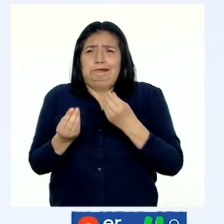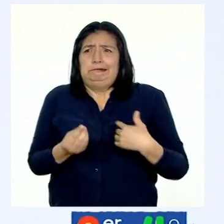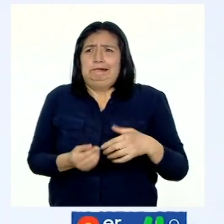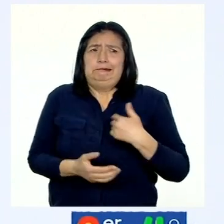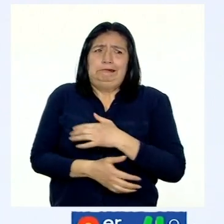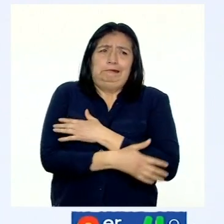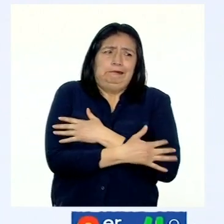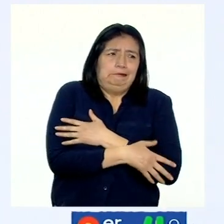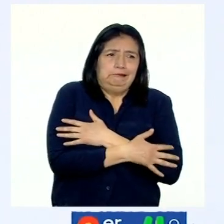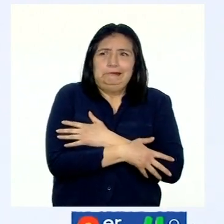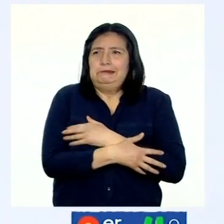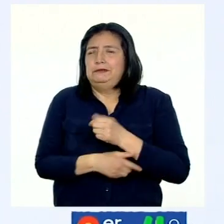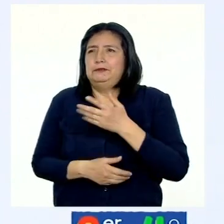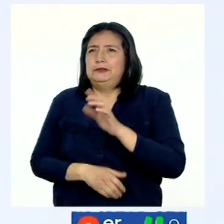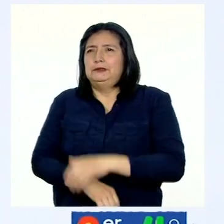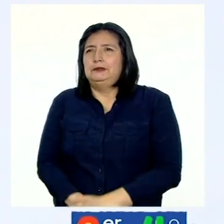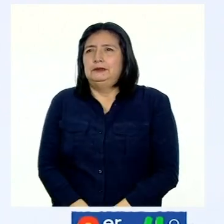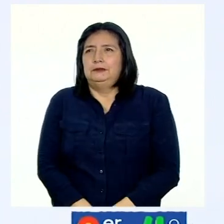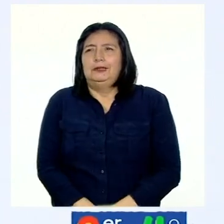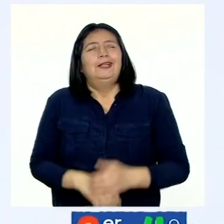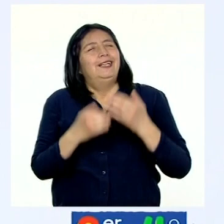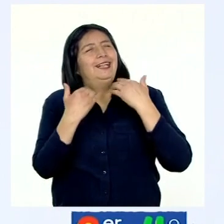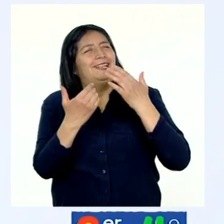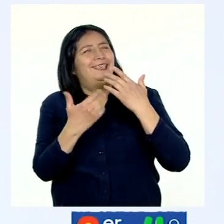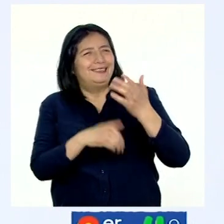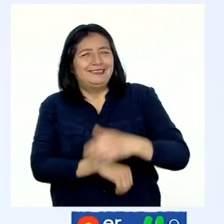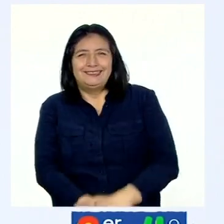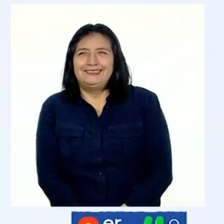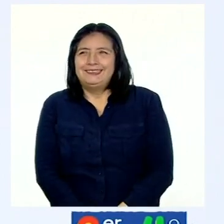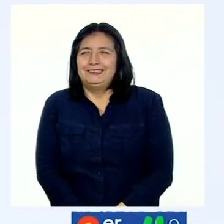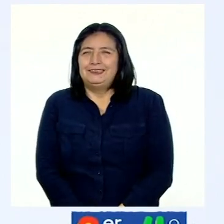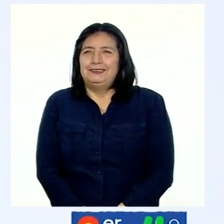mucho frío. ¡Gracias!